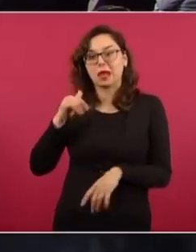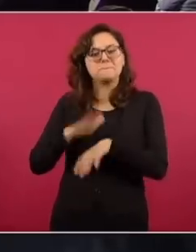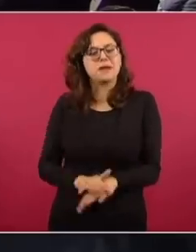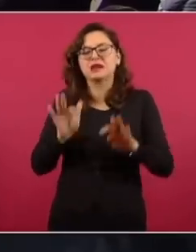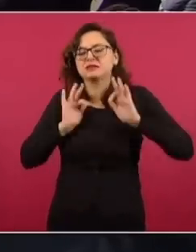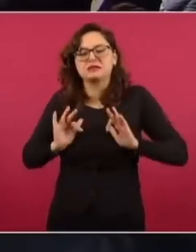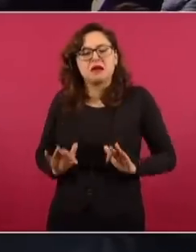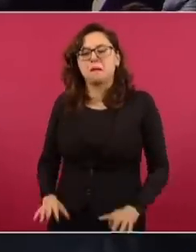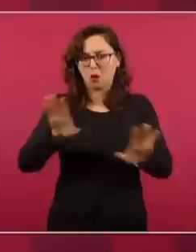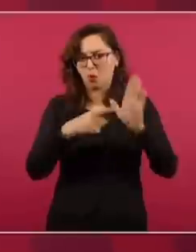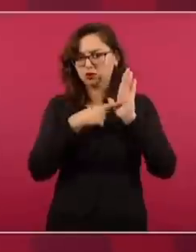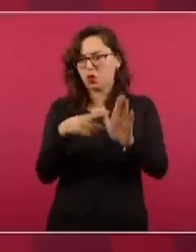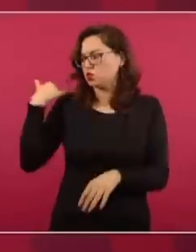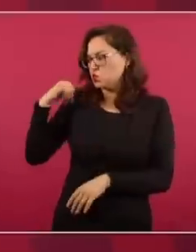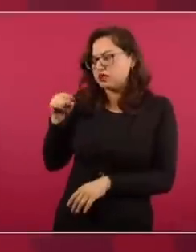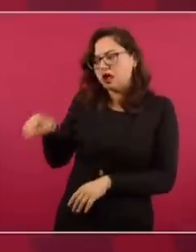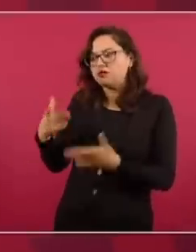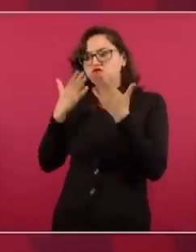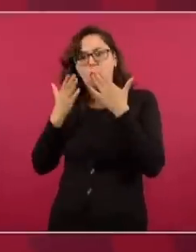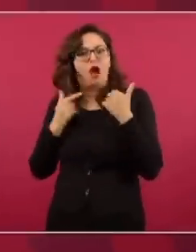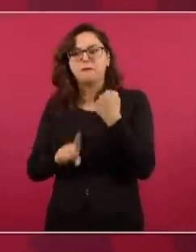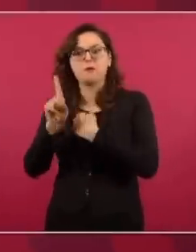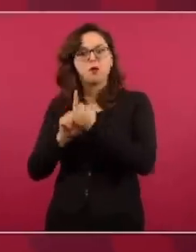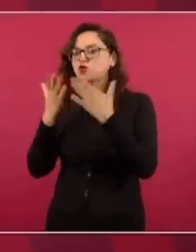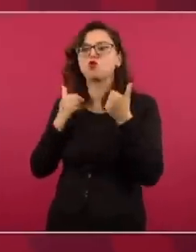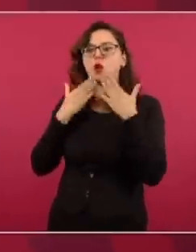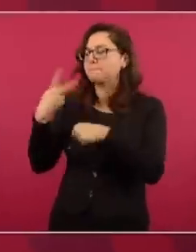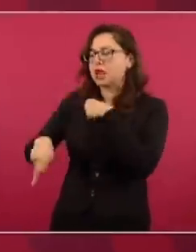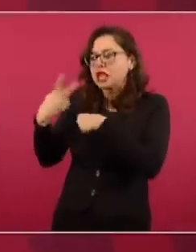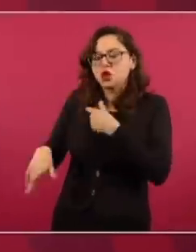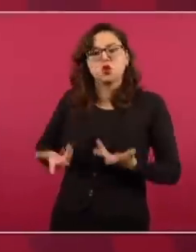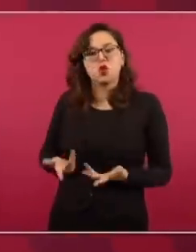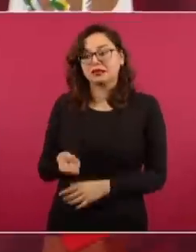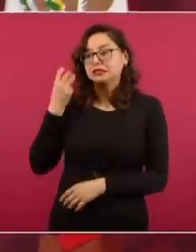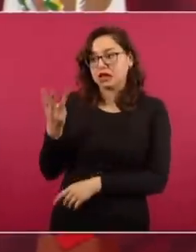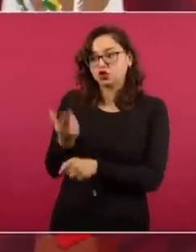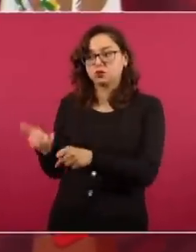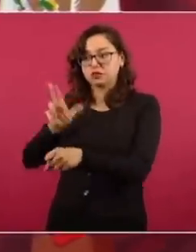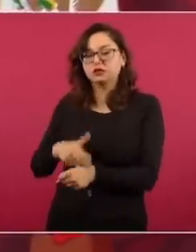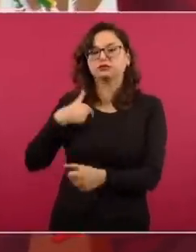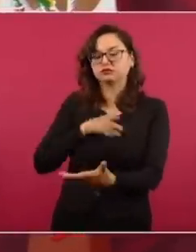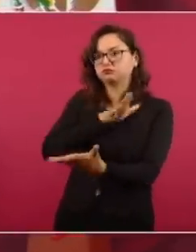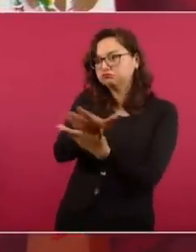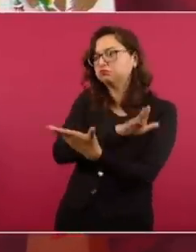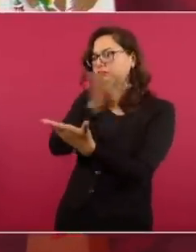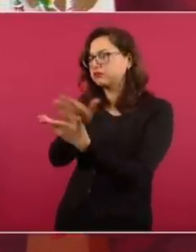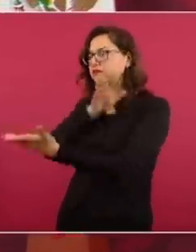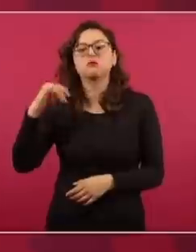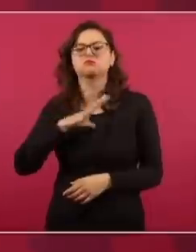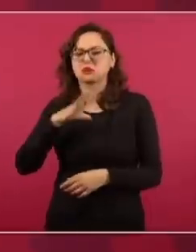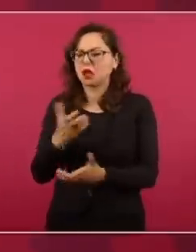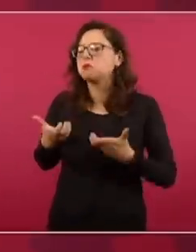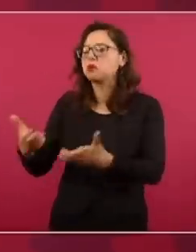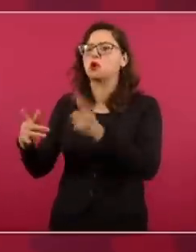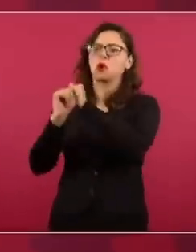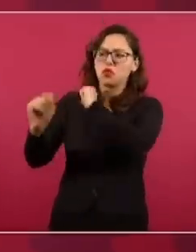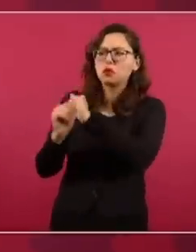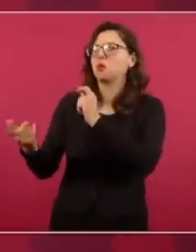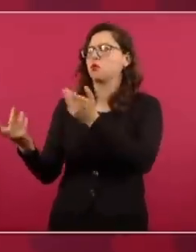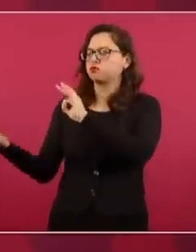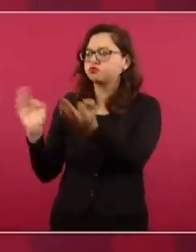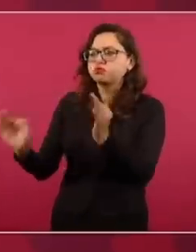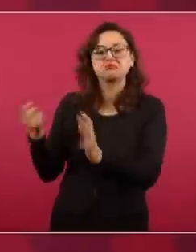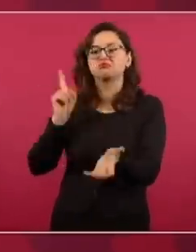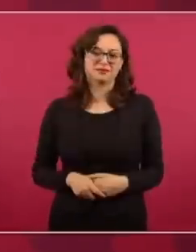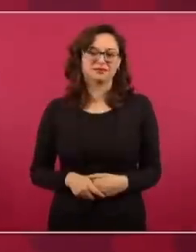que es un estado, vamos a decir, seguro, y visité los tres hospitales del INSS Bienestar de Yucatán. Y en ninguno de los tres